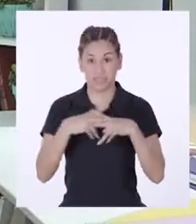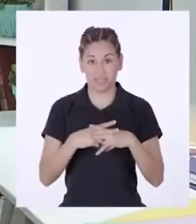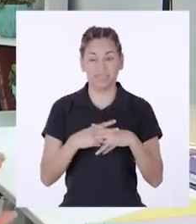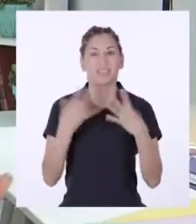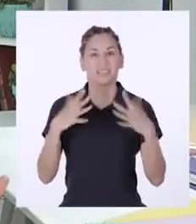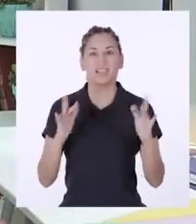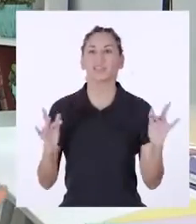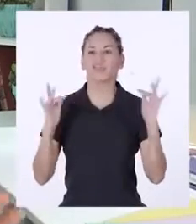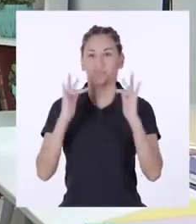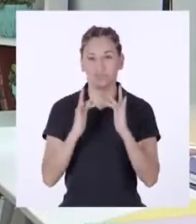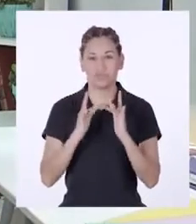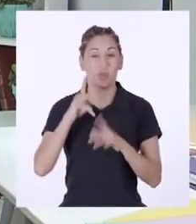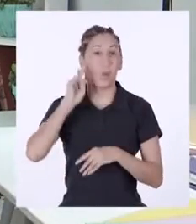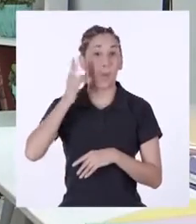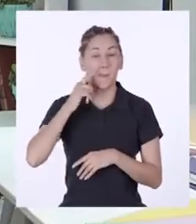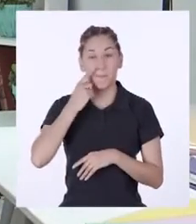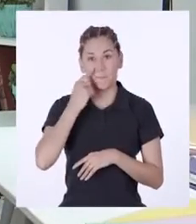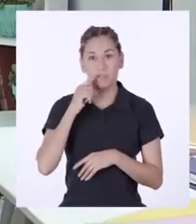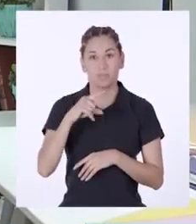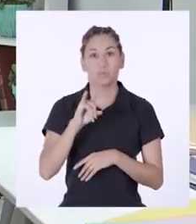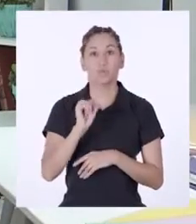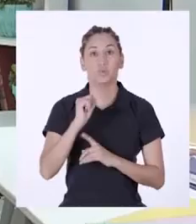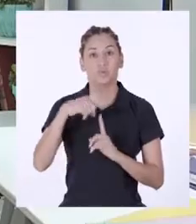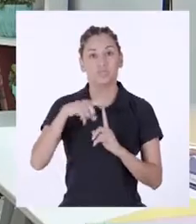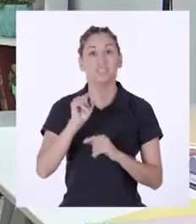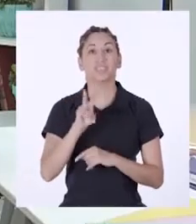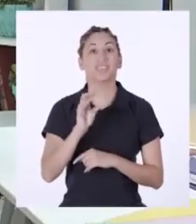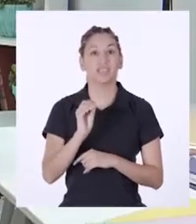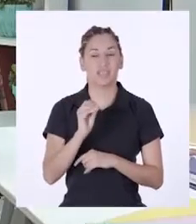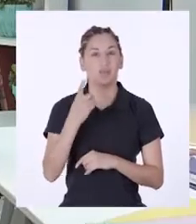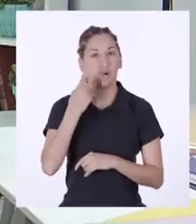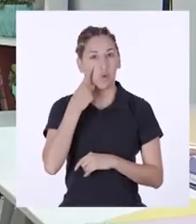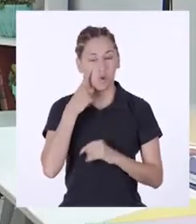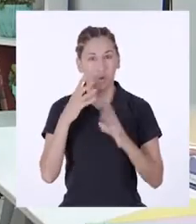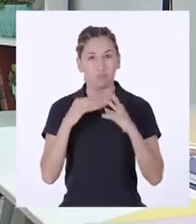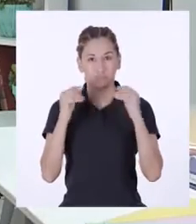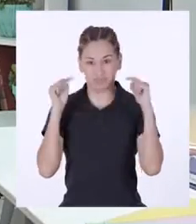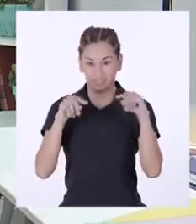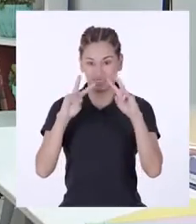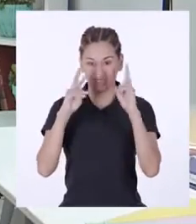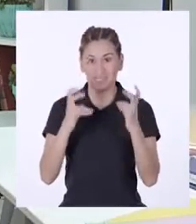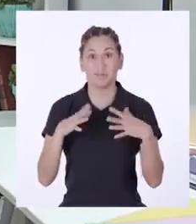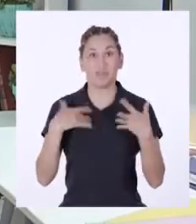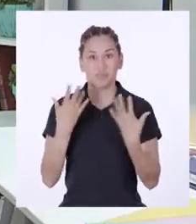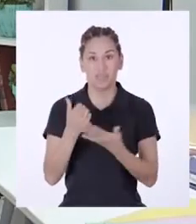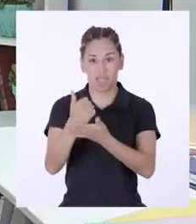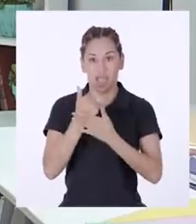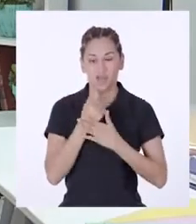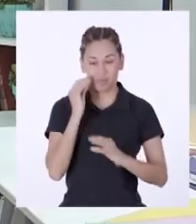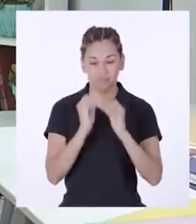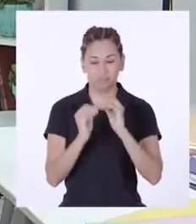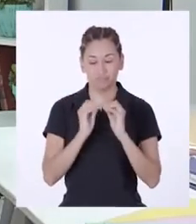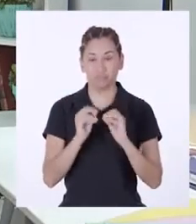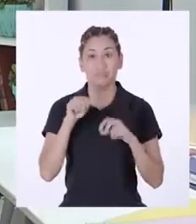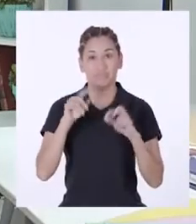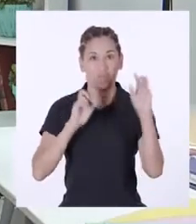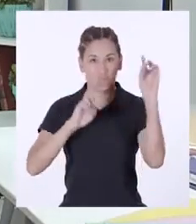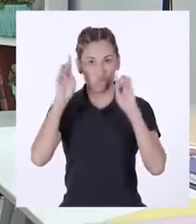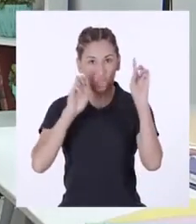intentamos contactarnos con el profesor Gustavo, quien conoce mucho del tema y seguro podrá absorber nuestras dudas.